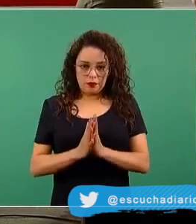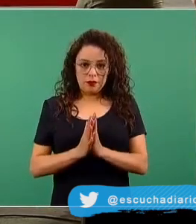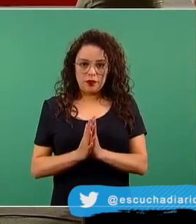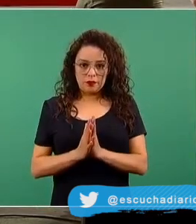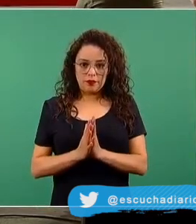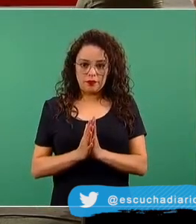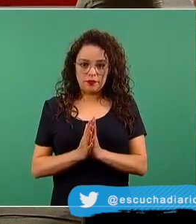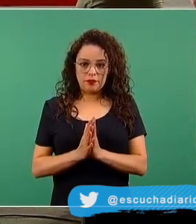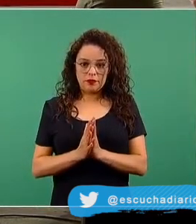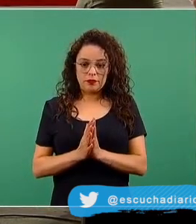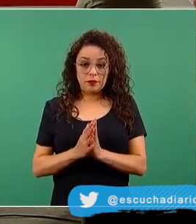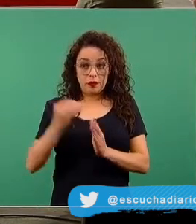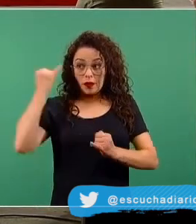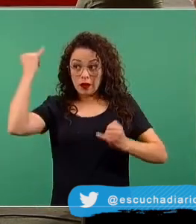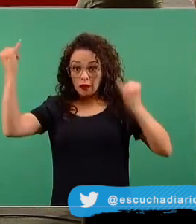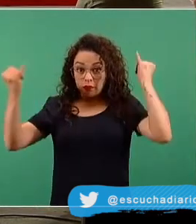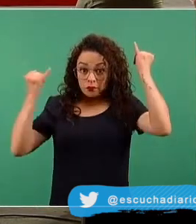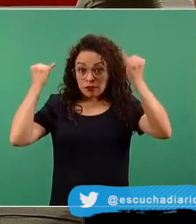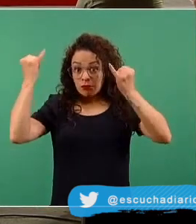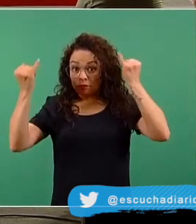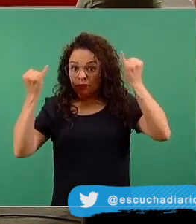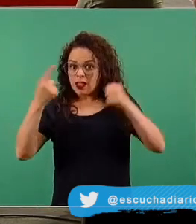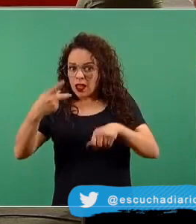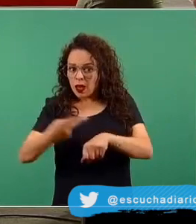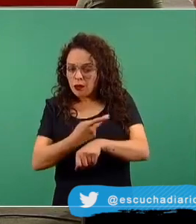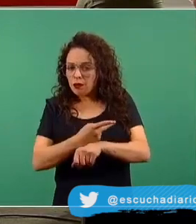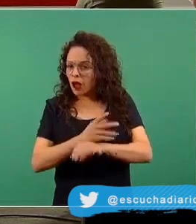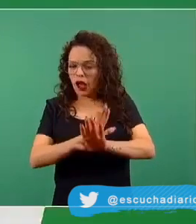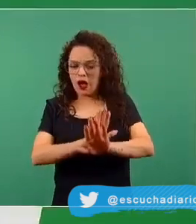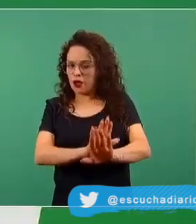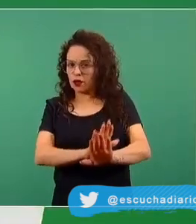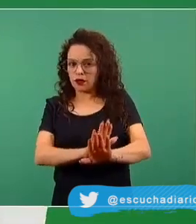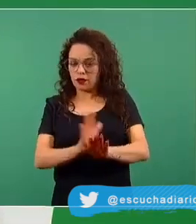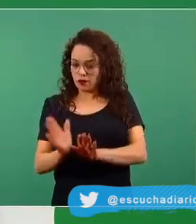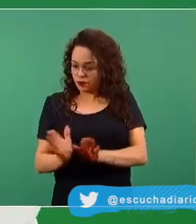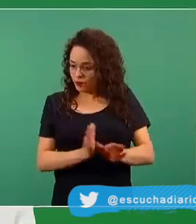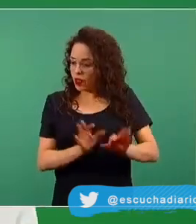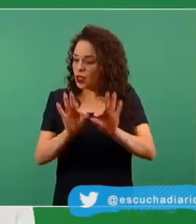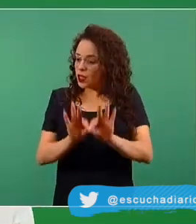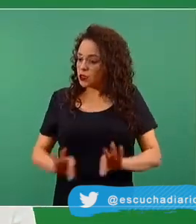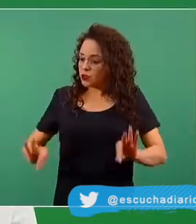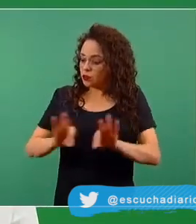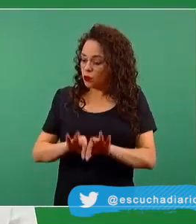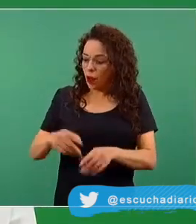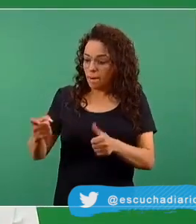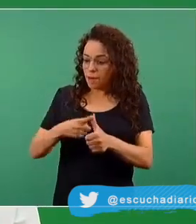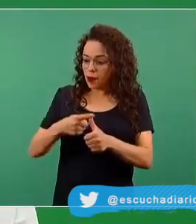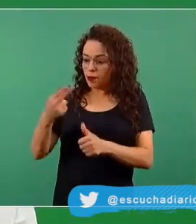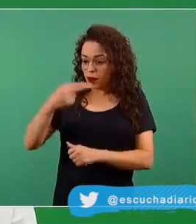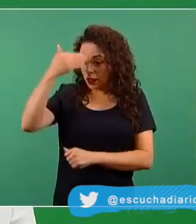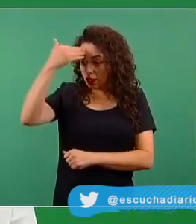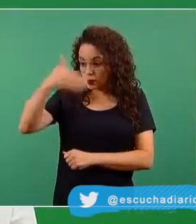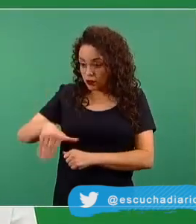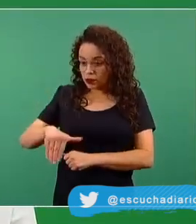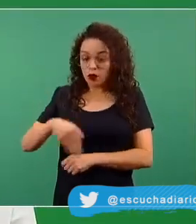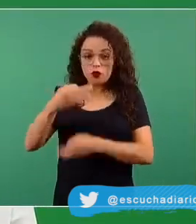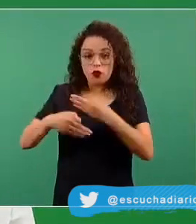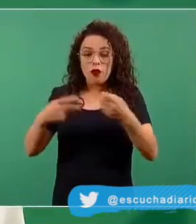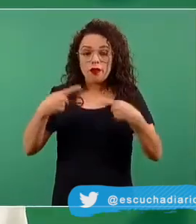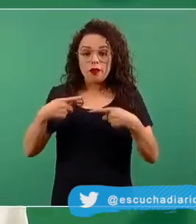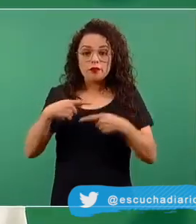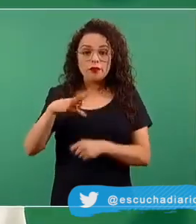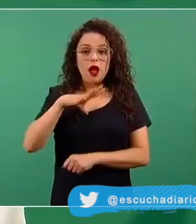respecto a lo que pudo haber pasado, es importante saber que todas las personas están bajo supervisión